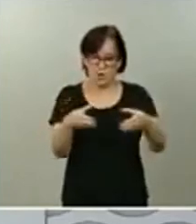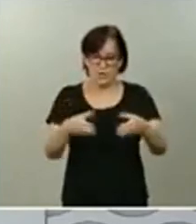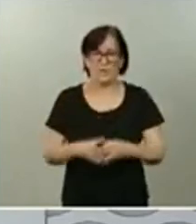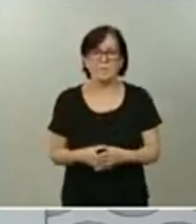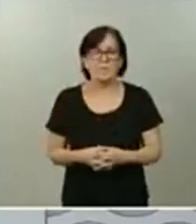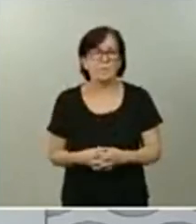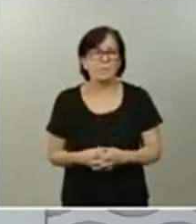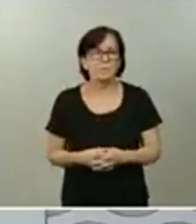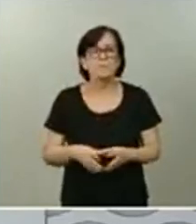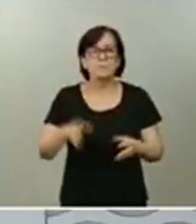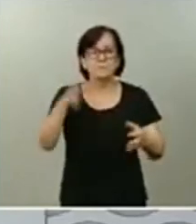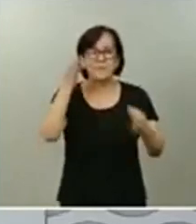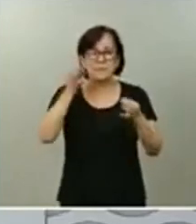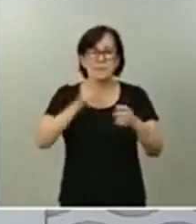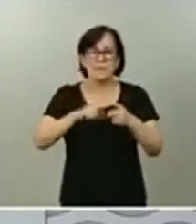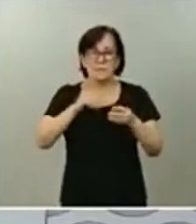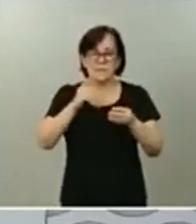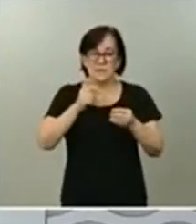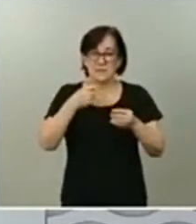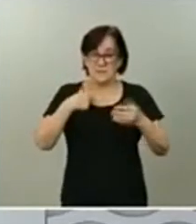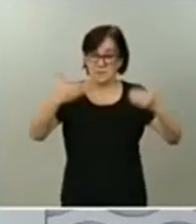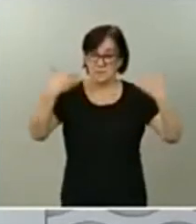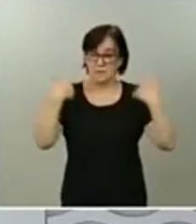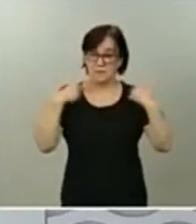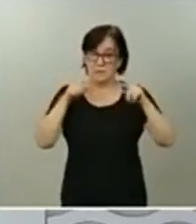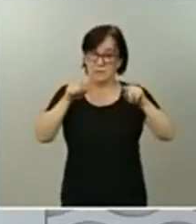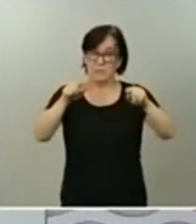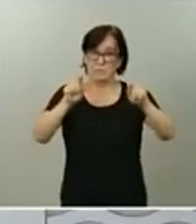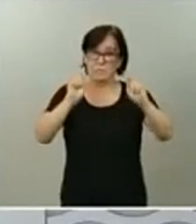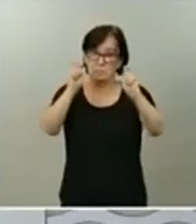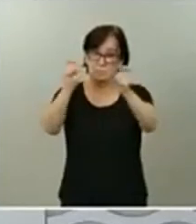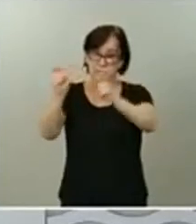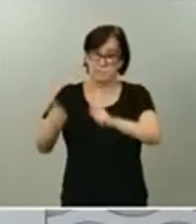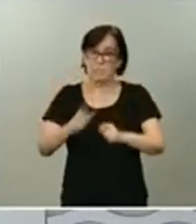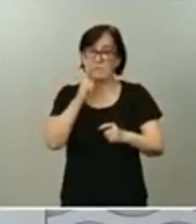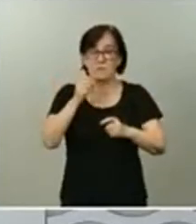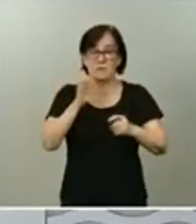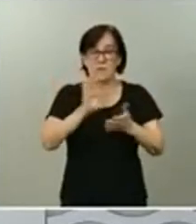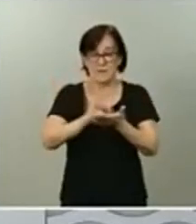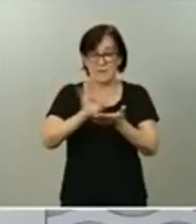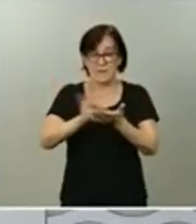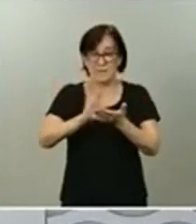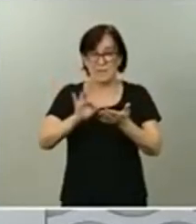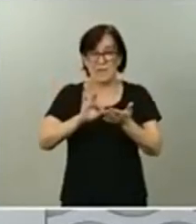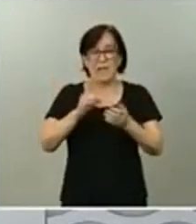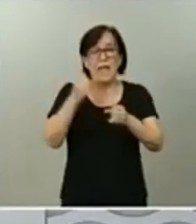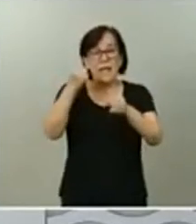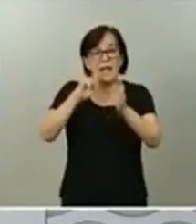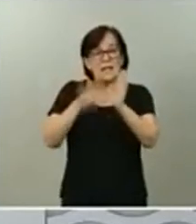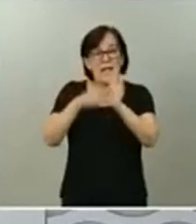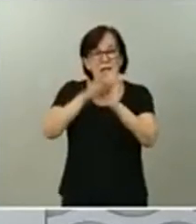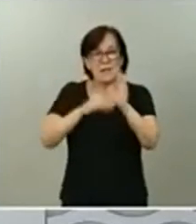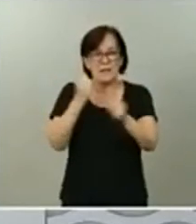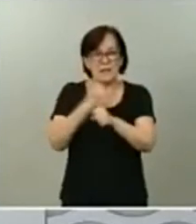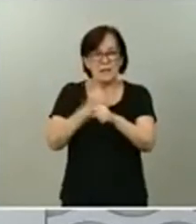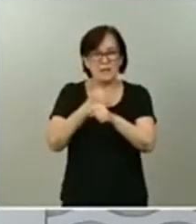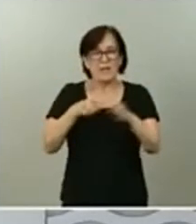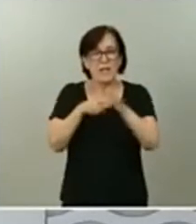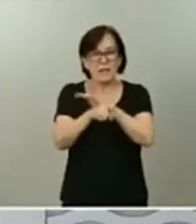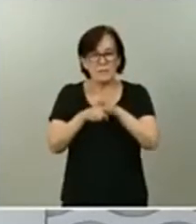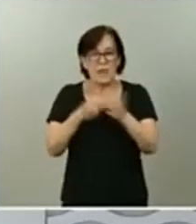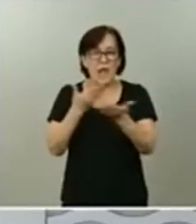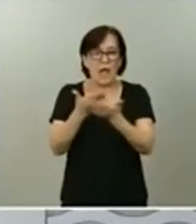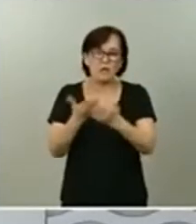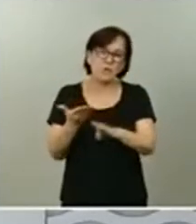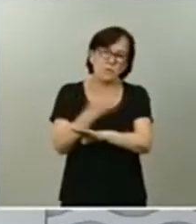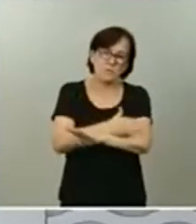concreto, se traspasan las funciones y los servicios de ejecución de esta legislación laboral en materia de gestión de ayudas previas a la